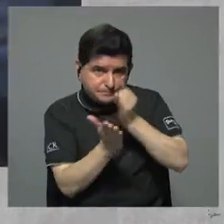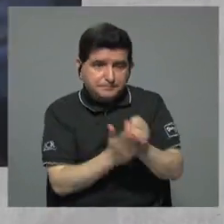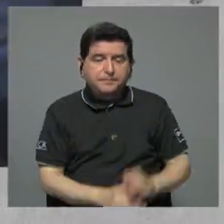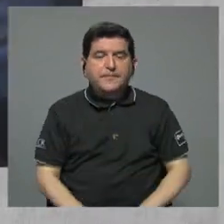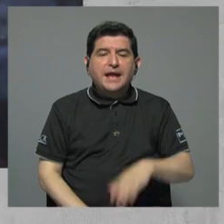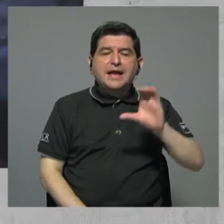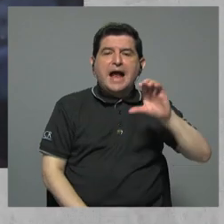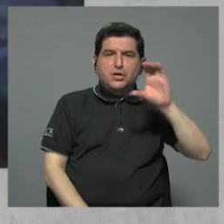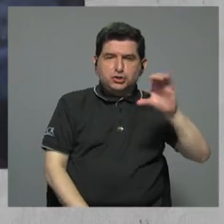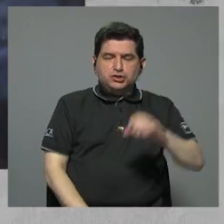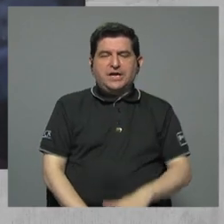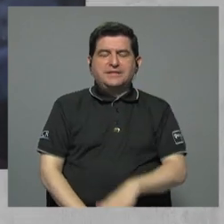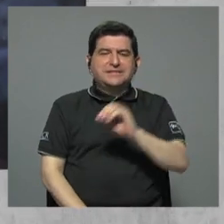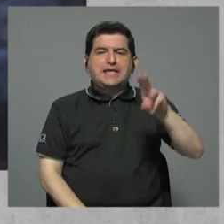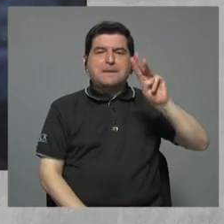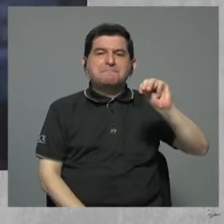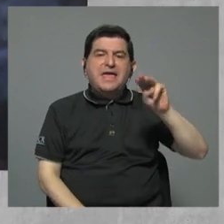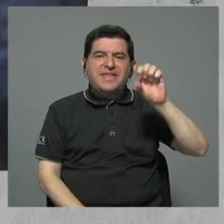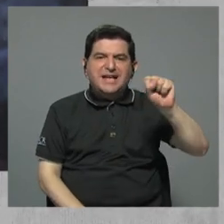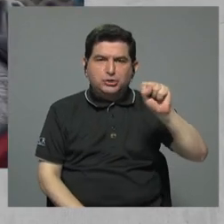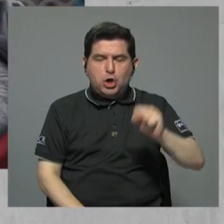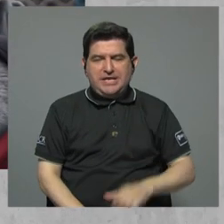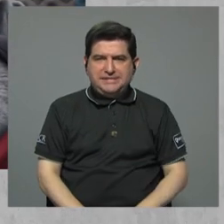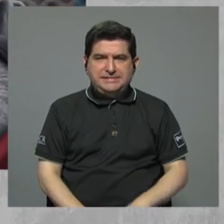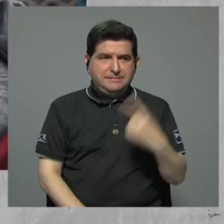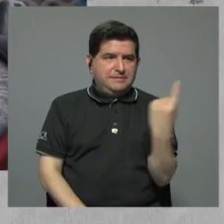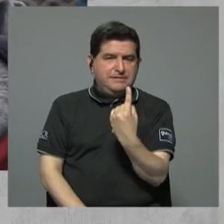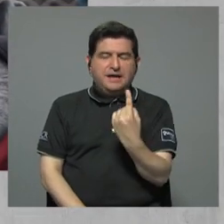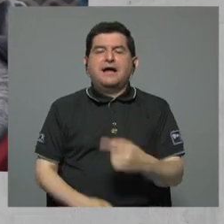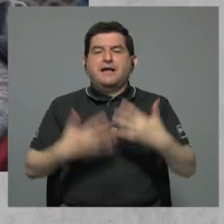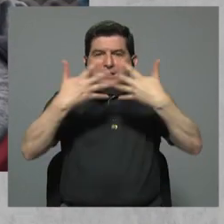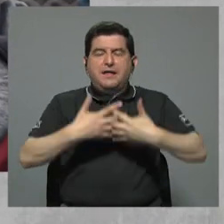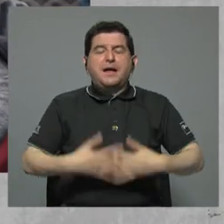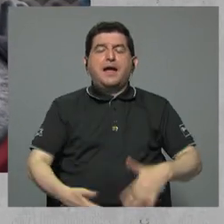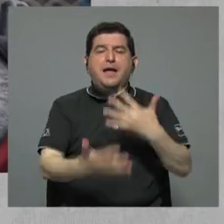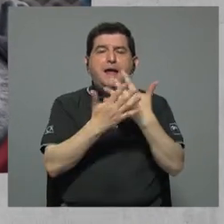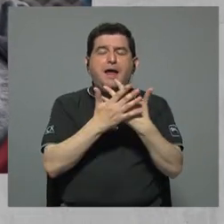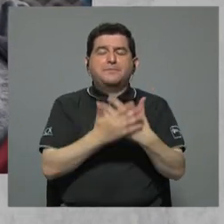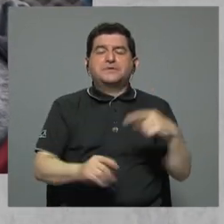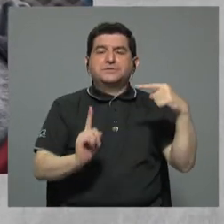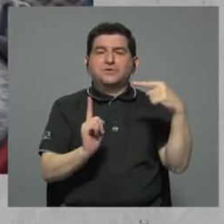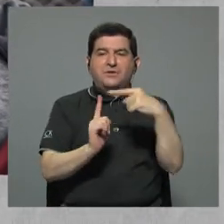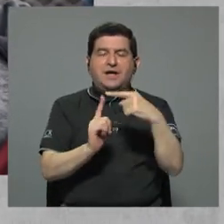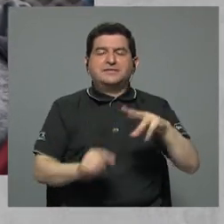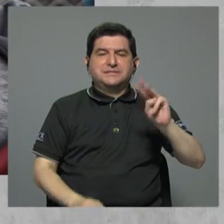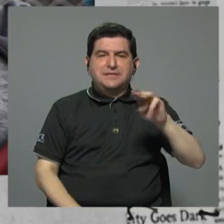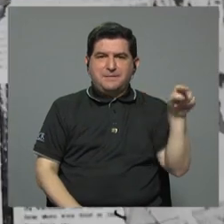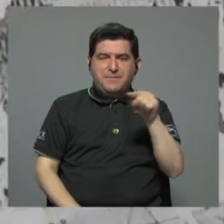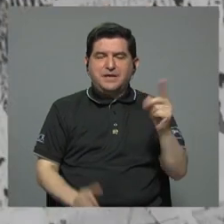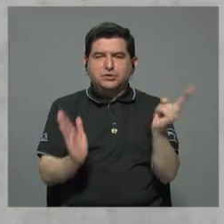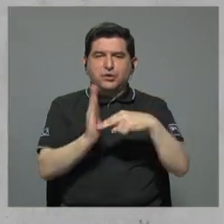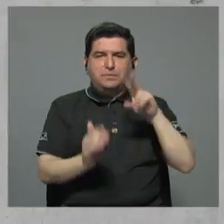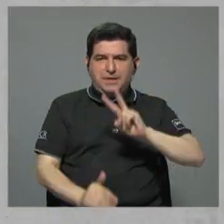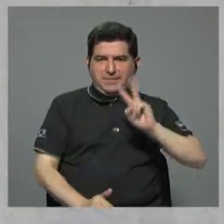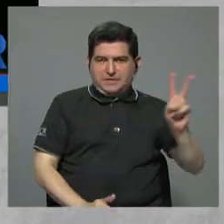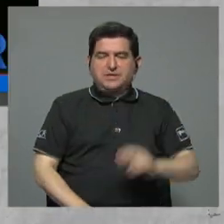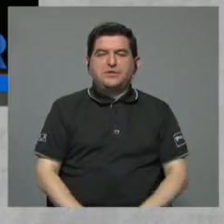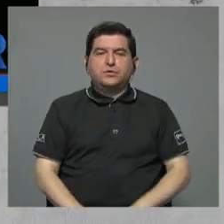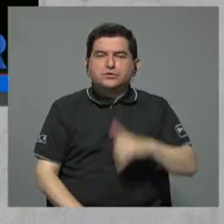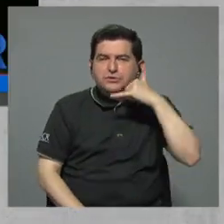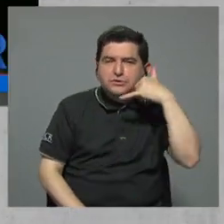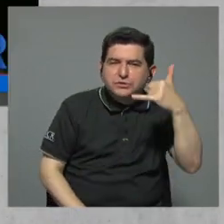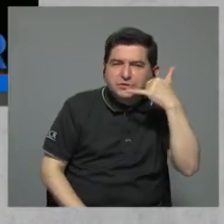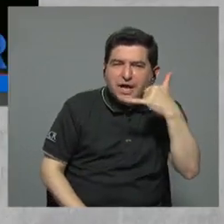Carlos Cerdas de Meco y Mélida Solís de H. Solís mantienen prisión preventiva hasta marzo del 2022. Llamadas